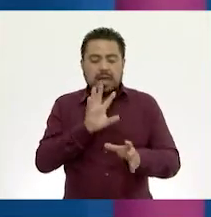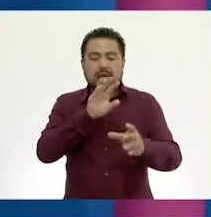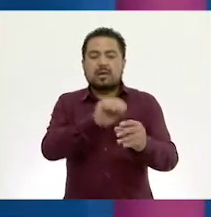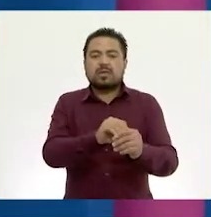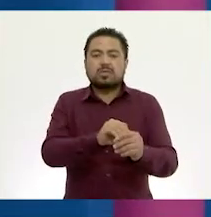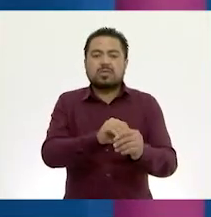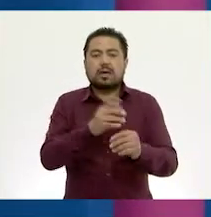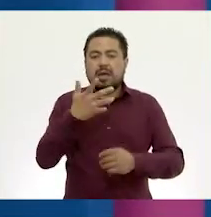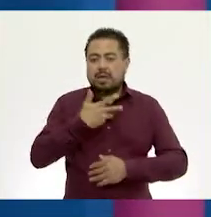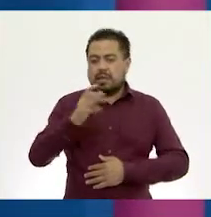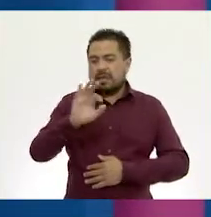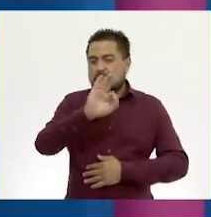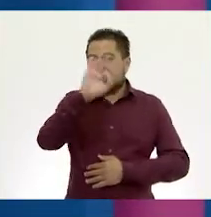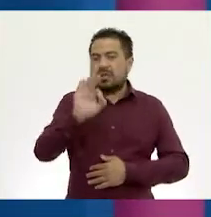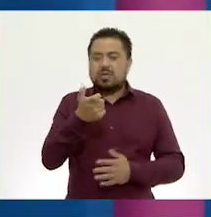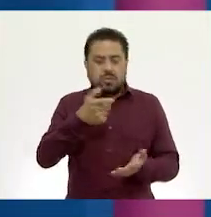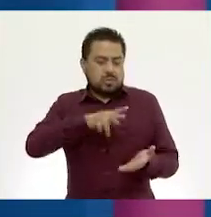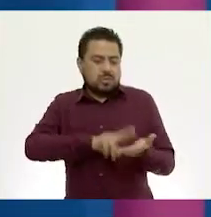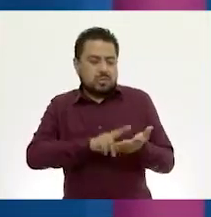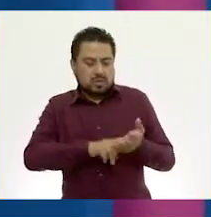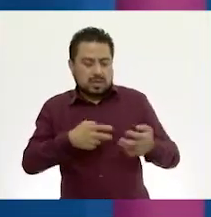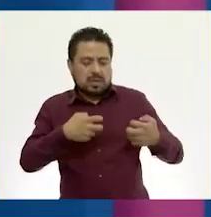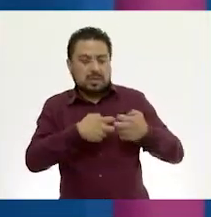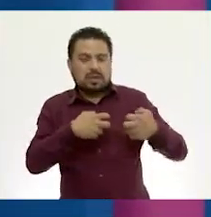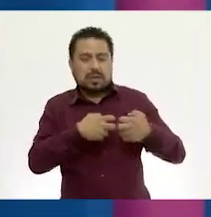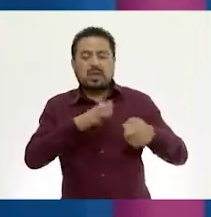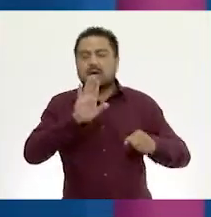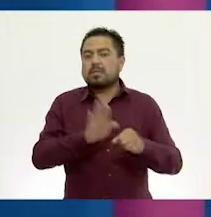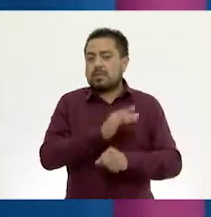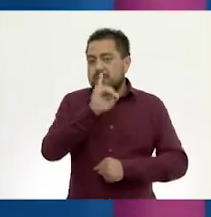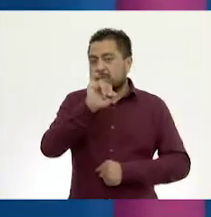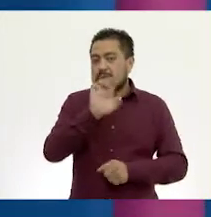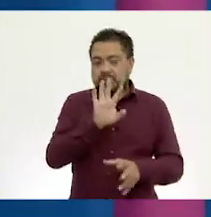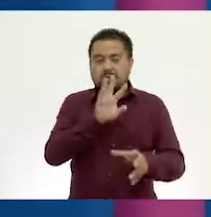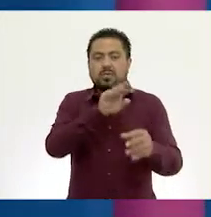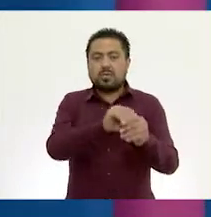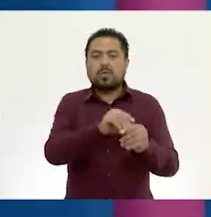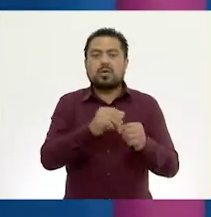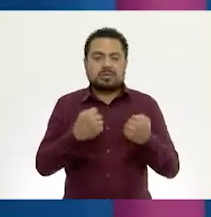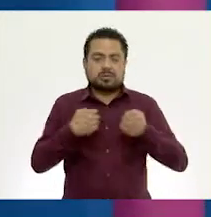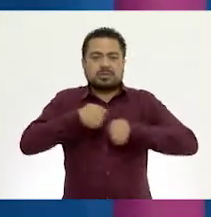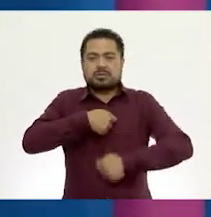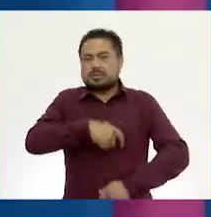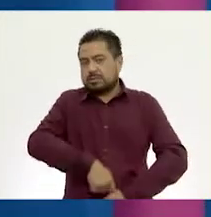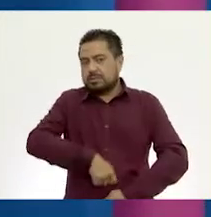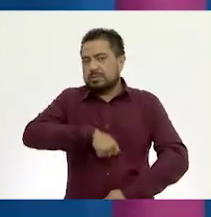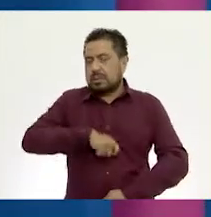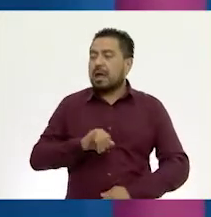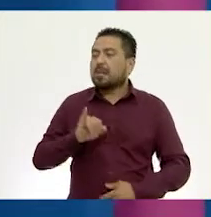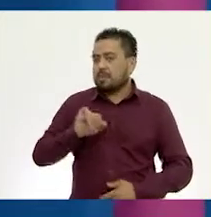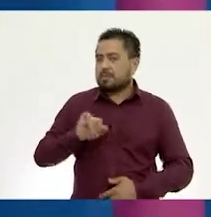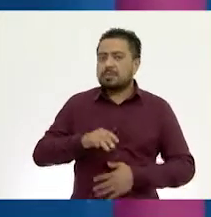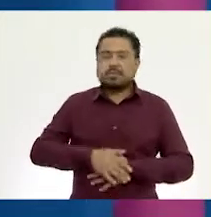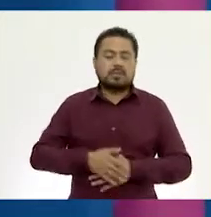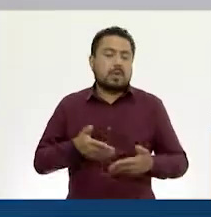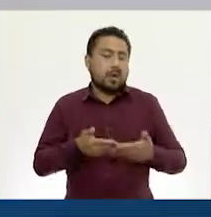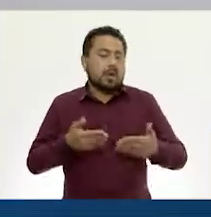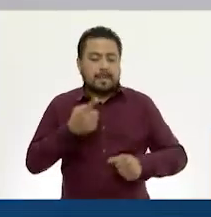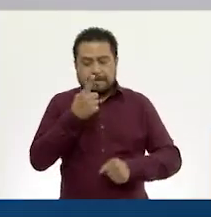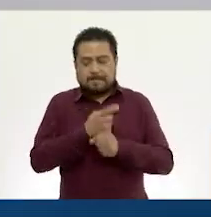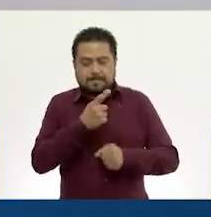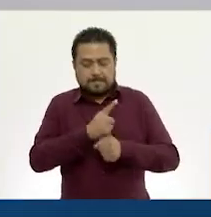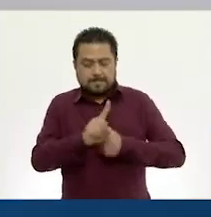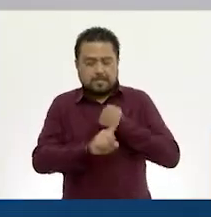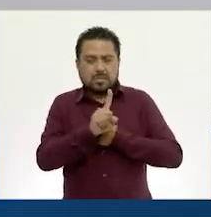el descuento en el costo de los tenis, porque sí está incluido en el de la chamarra. Sí. Entonces, nuestro primer